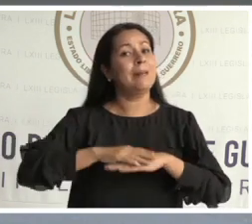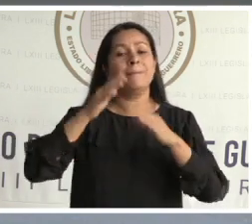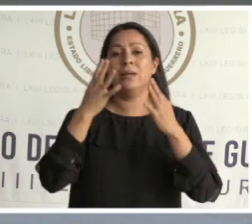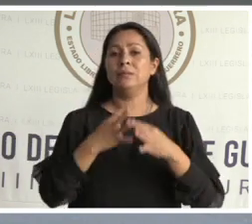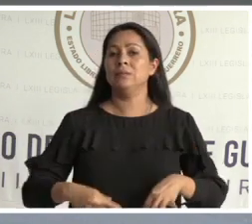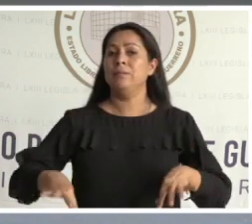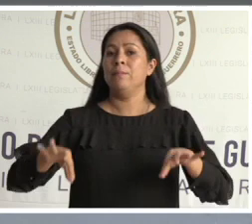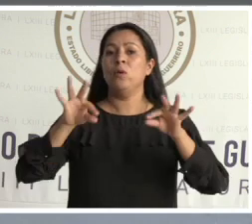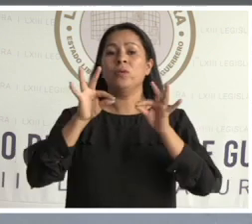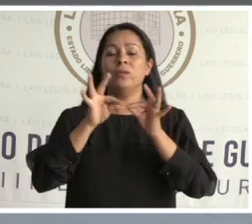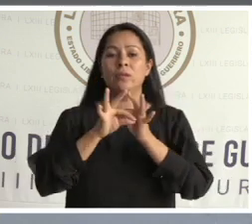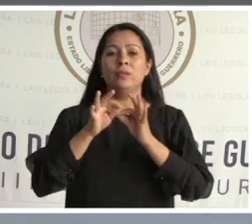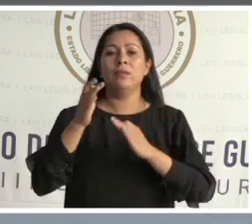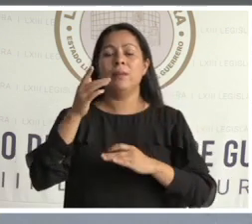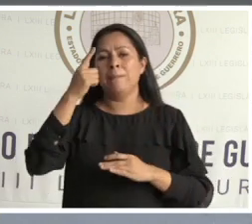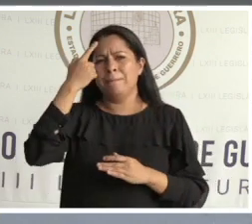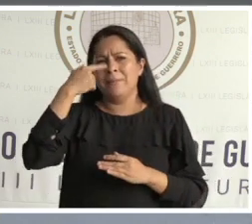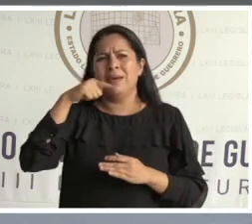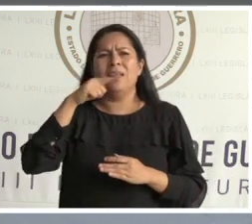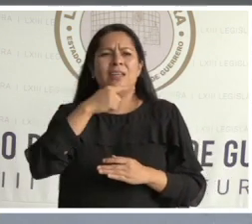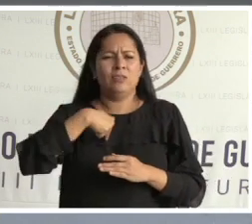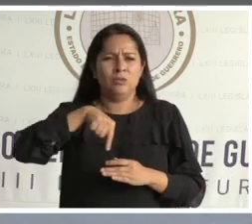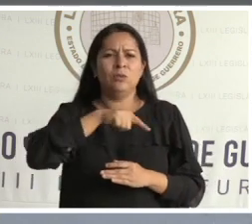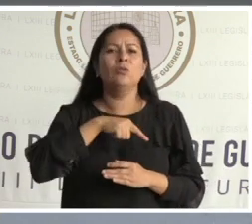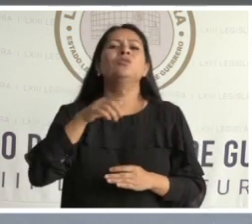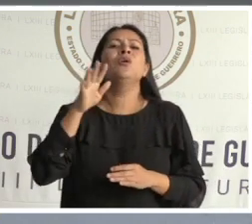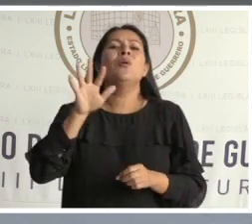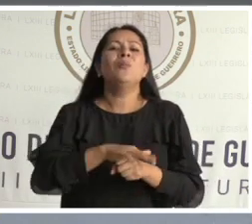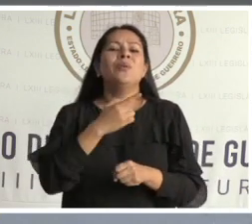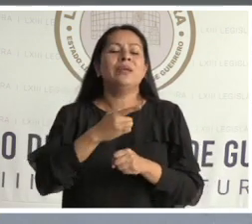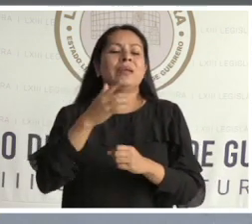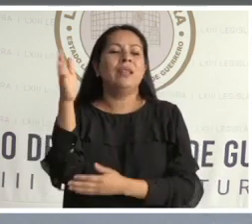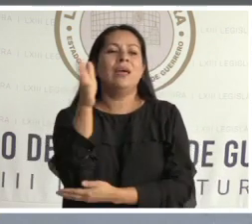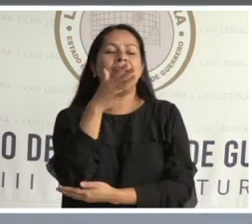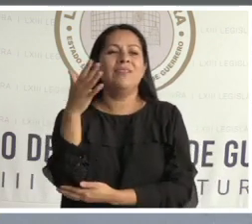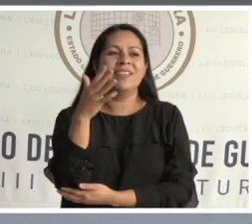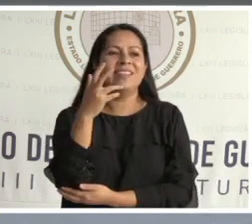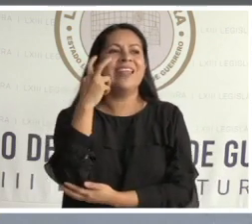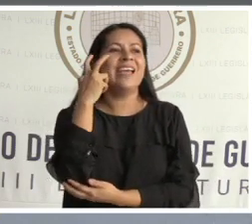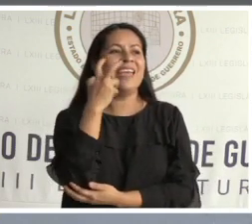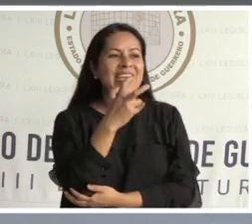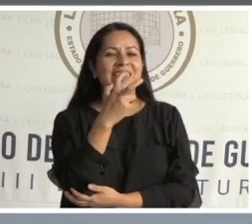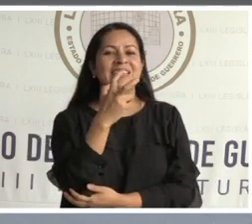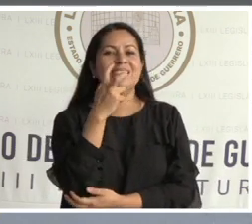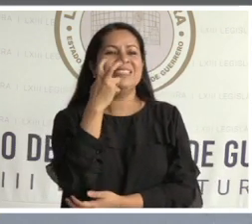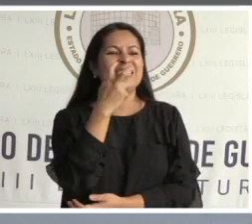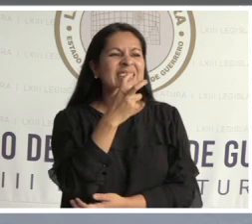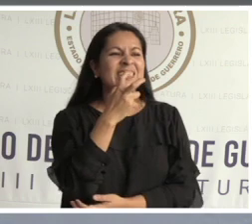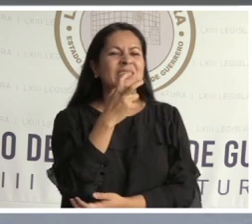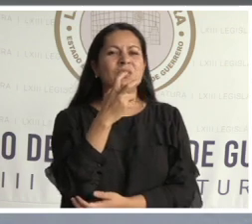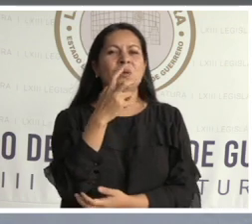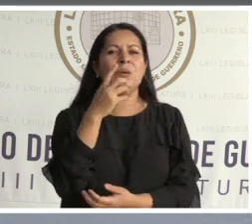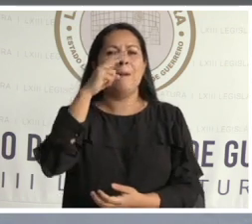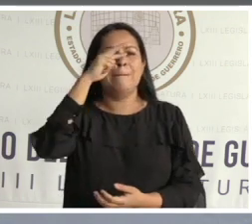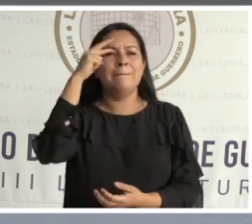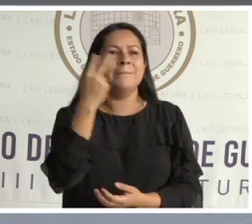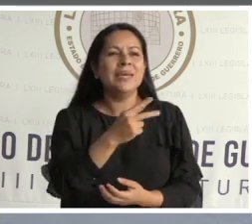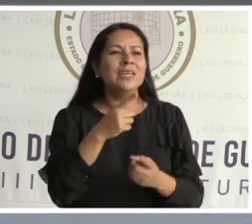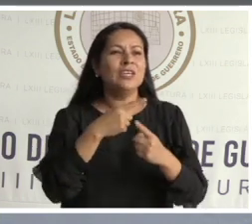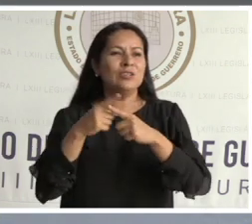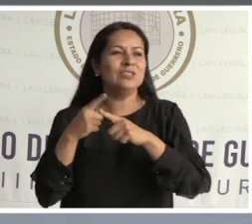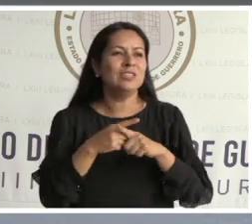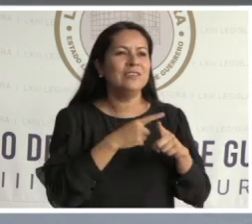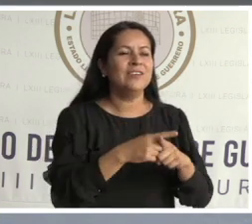de los símbolos patrio, ya que nuestra bandera sintetiza la esencia de México, su diversidad, su cultura,